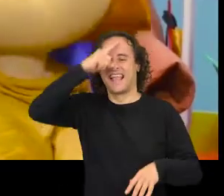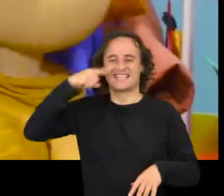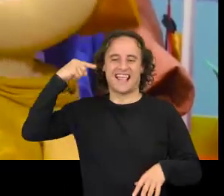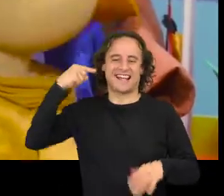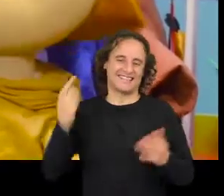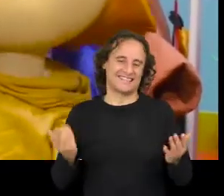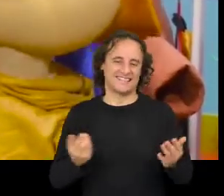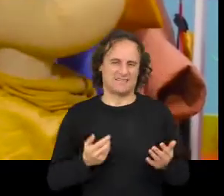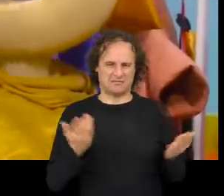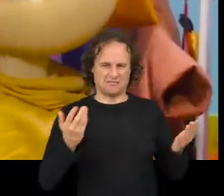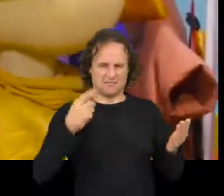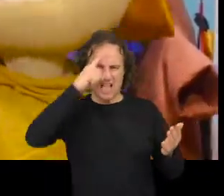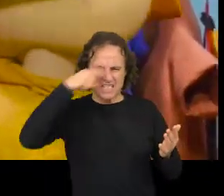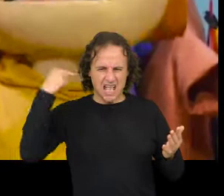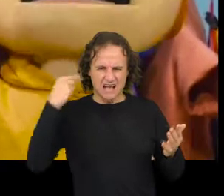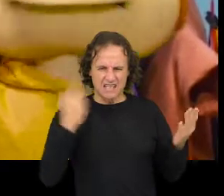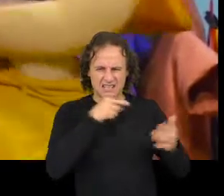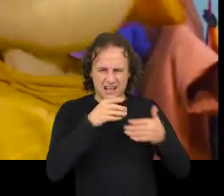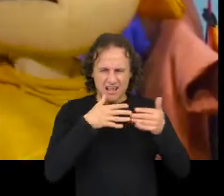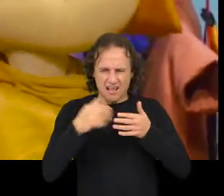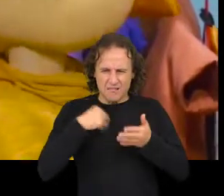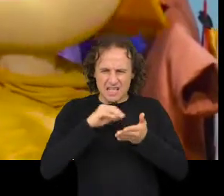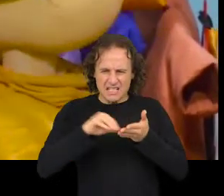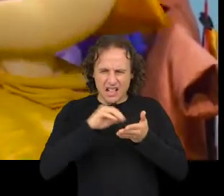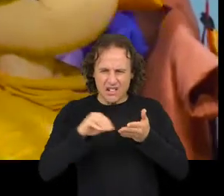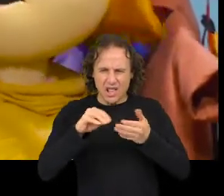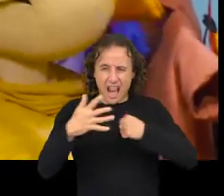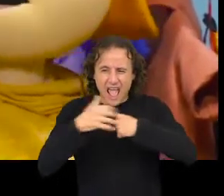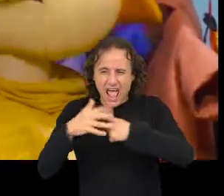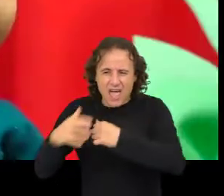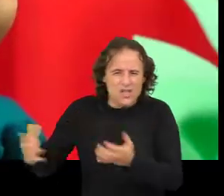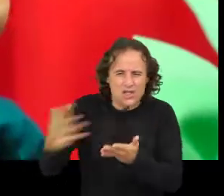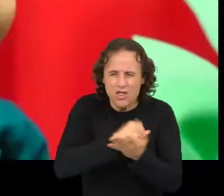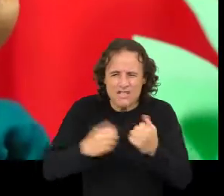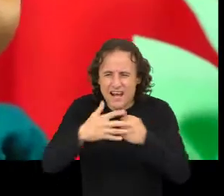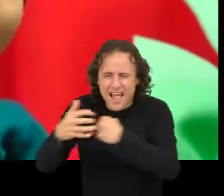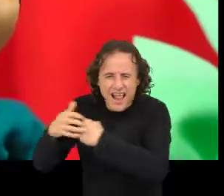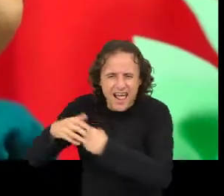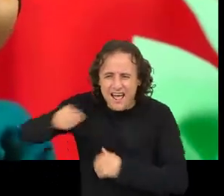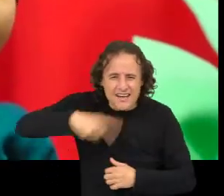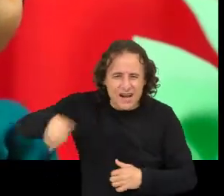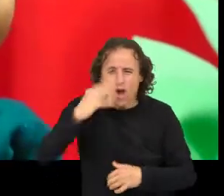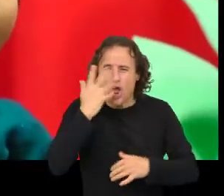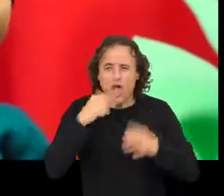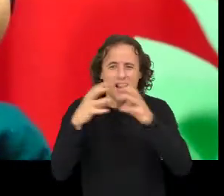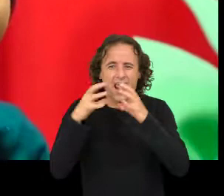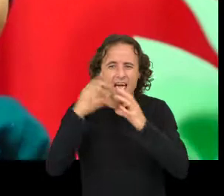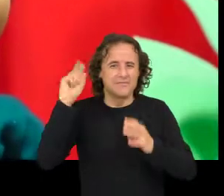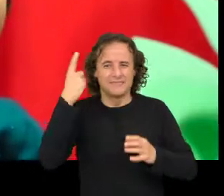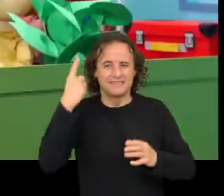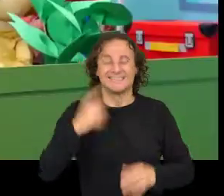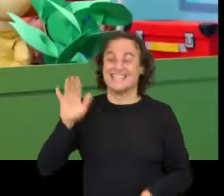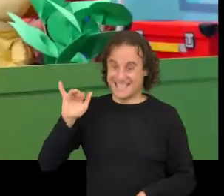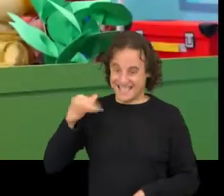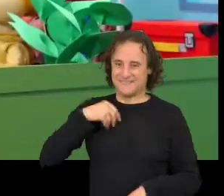Carlos Casares, o escritor que escribiu as laranxas máis laranxas de todas as laranxas Si, e tamén escribiu contos de